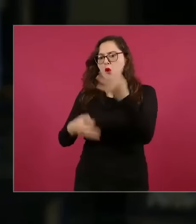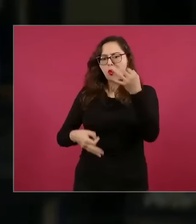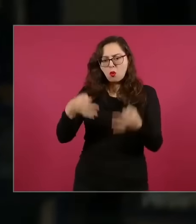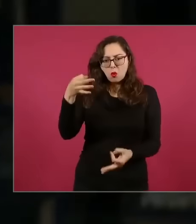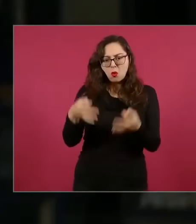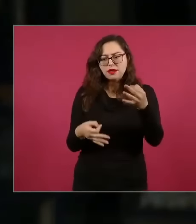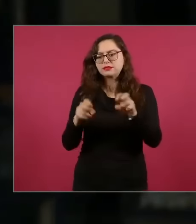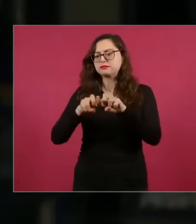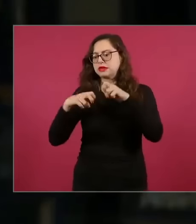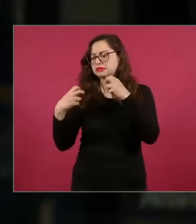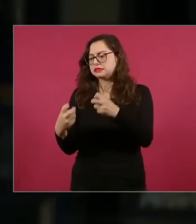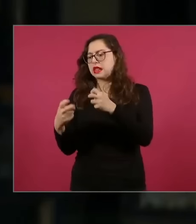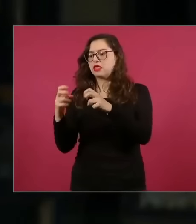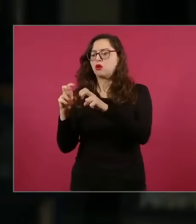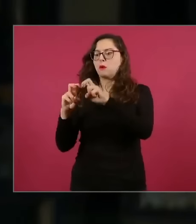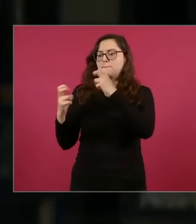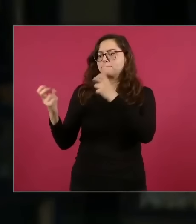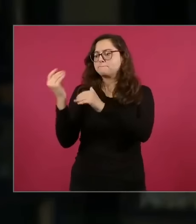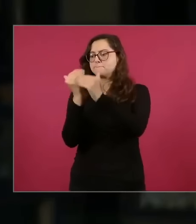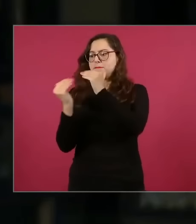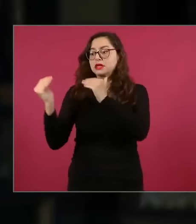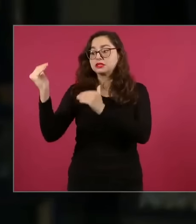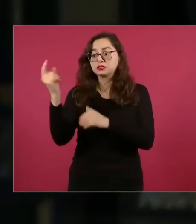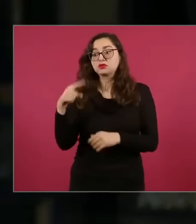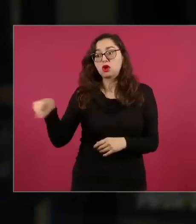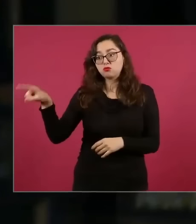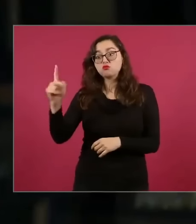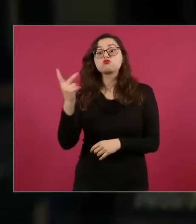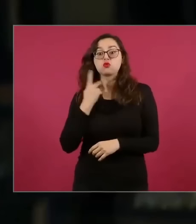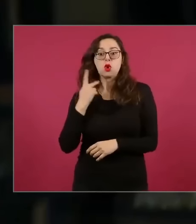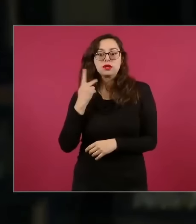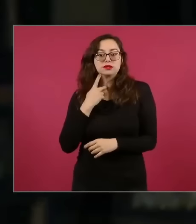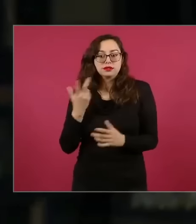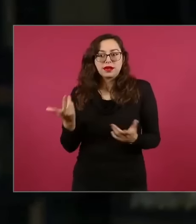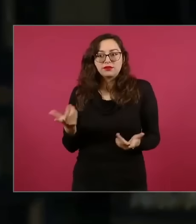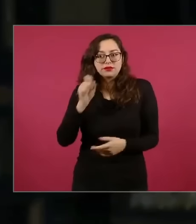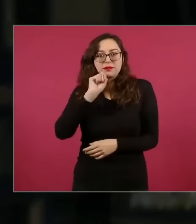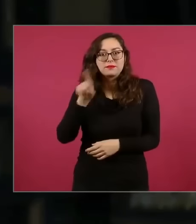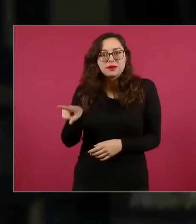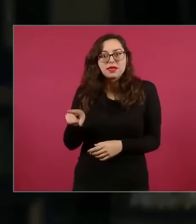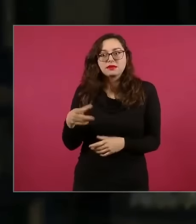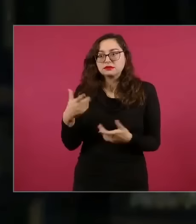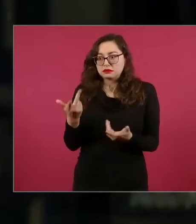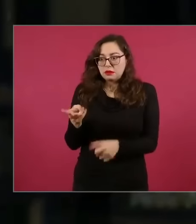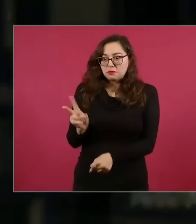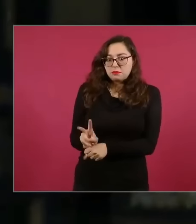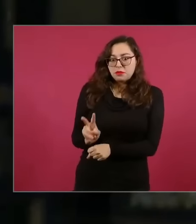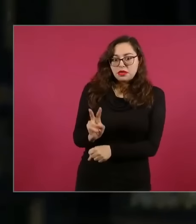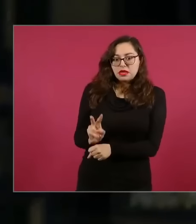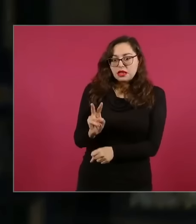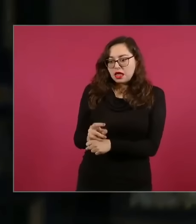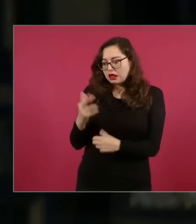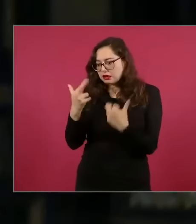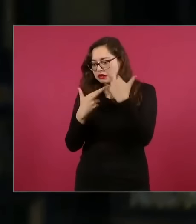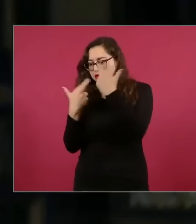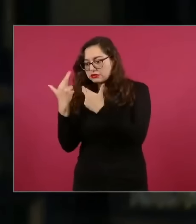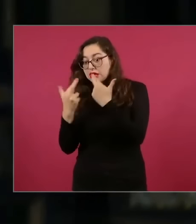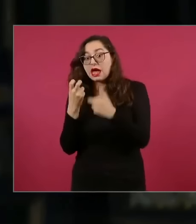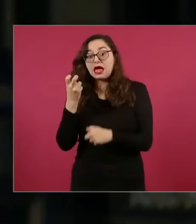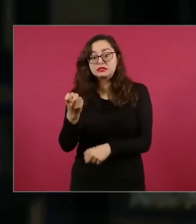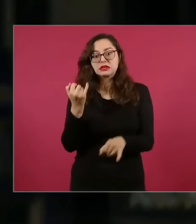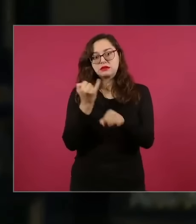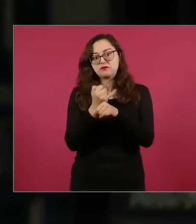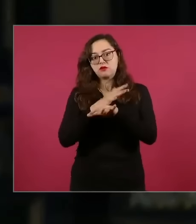magistrados y ministros que también son personas políticamente expuestas y en todo caso si eso se puede conocer ya que